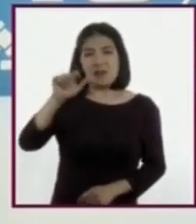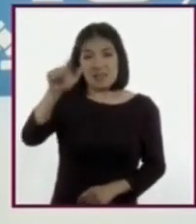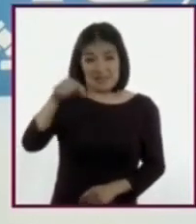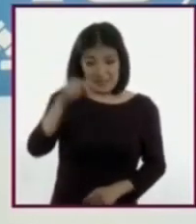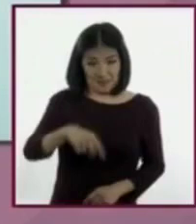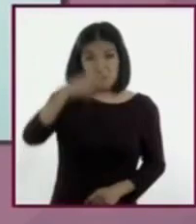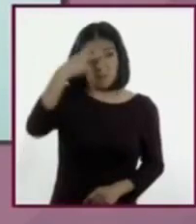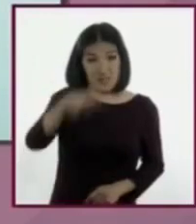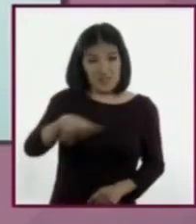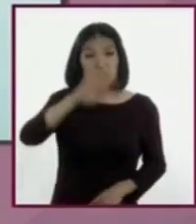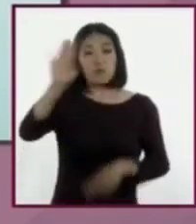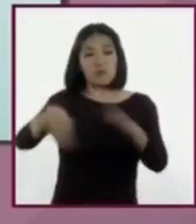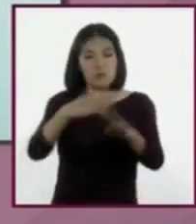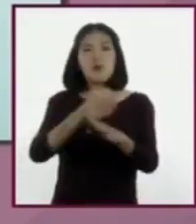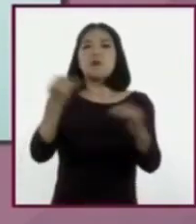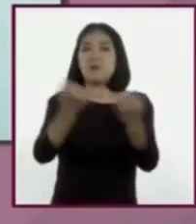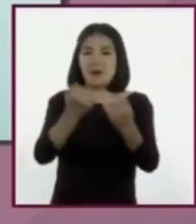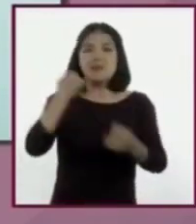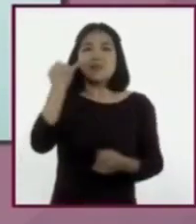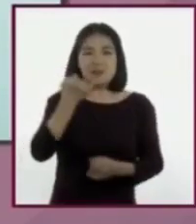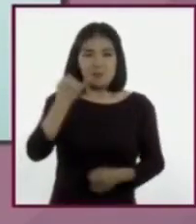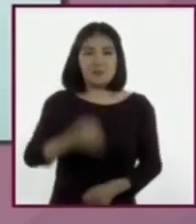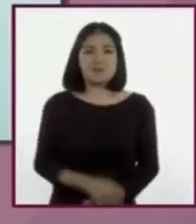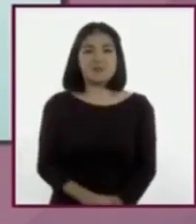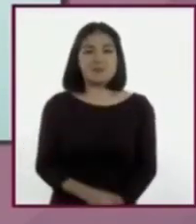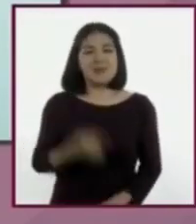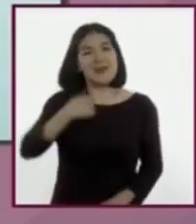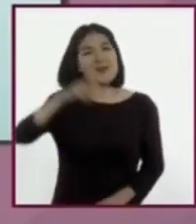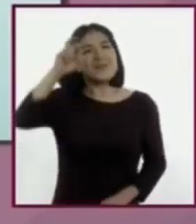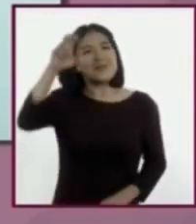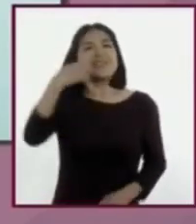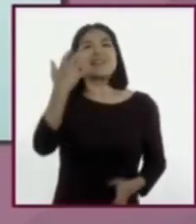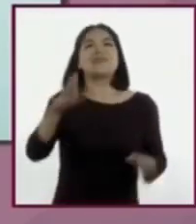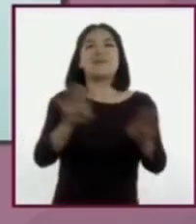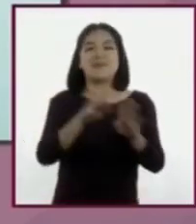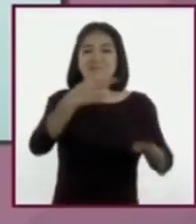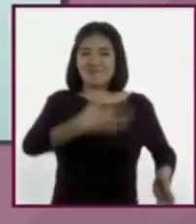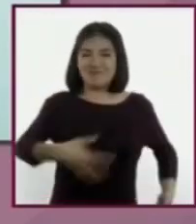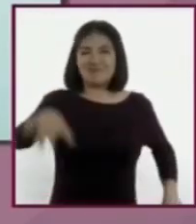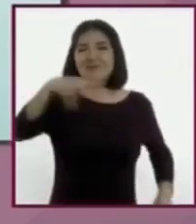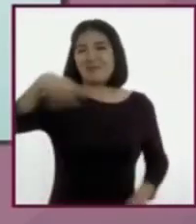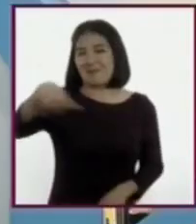México? Sueño con ser bailarina y formar una familia.